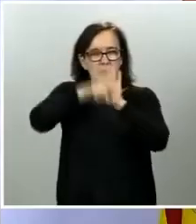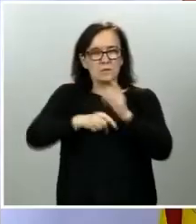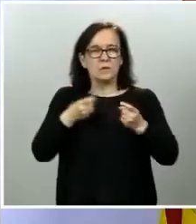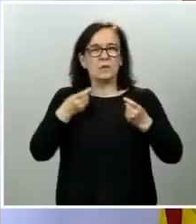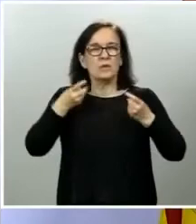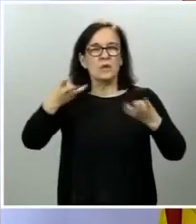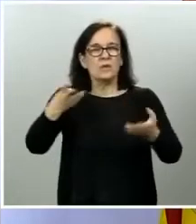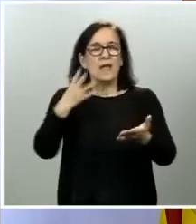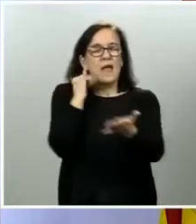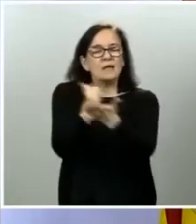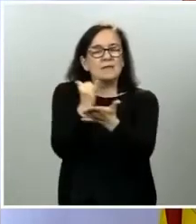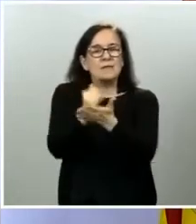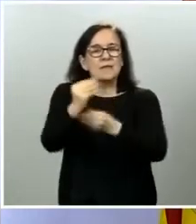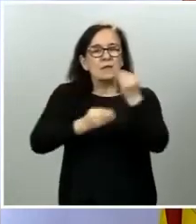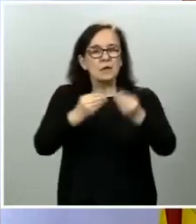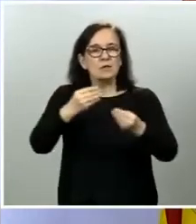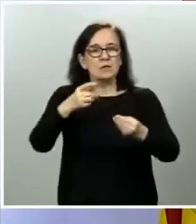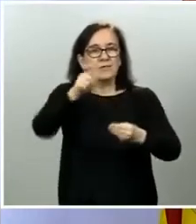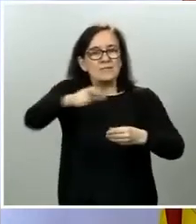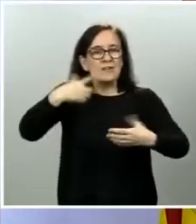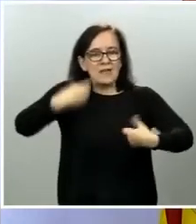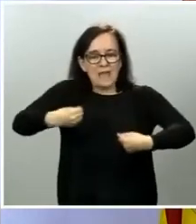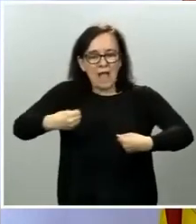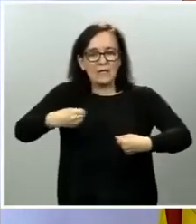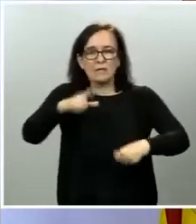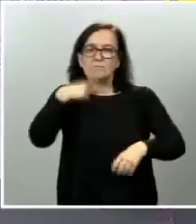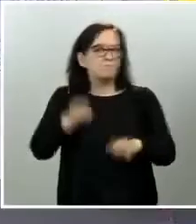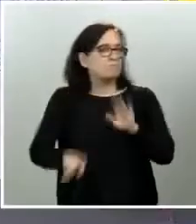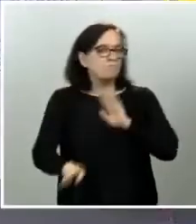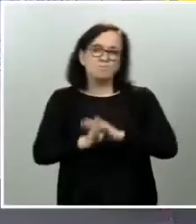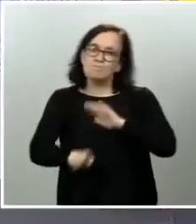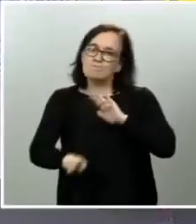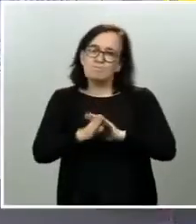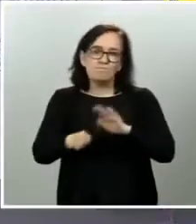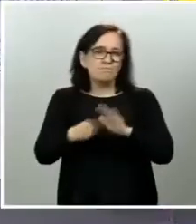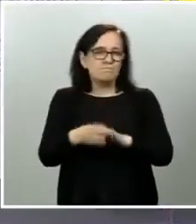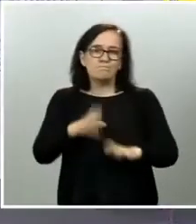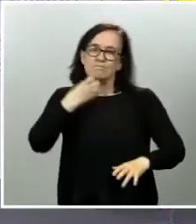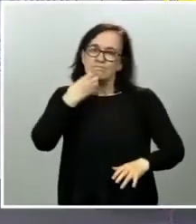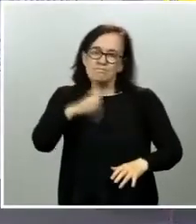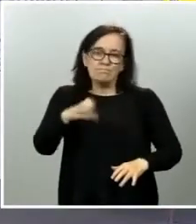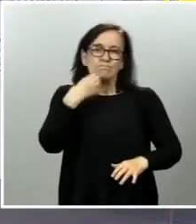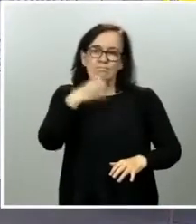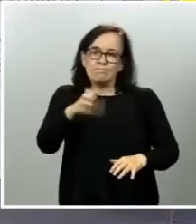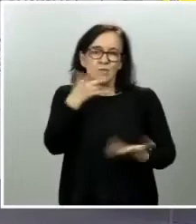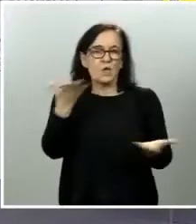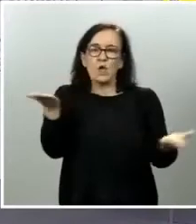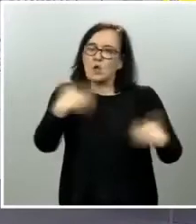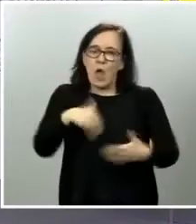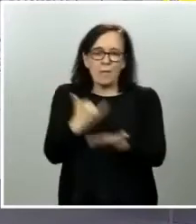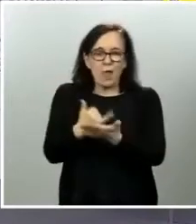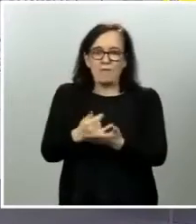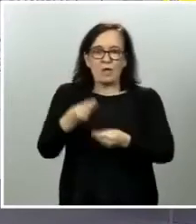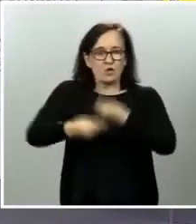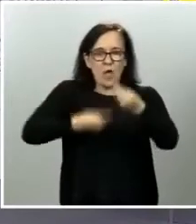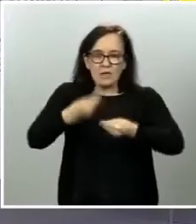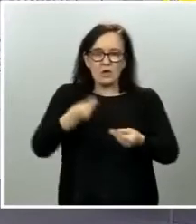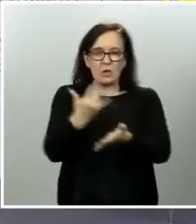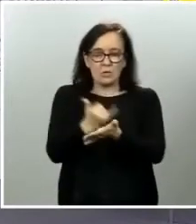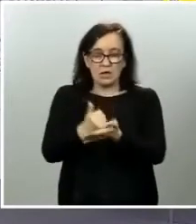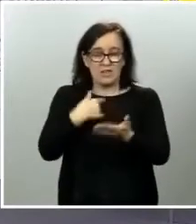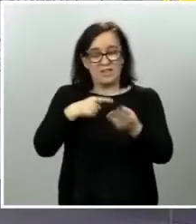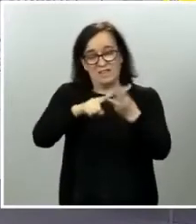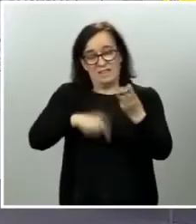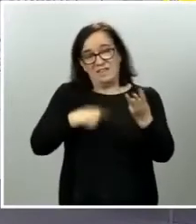realizados a sanitarios, porque ellos continúan quejándose de falta de pruebas. Y, finalmente, como le reclamamos todos los